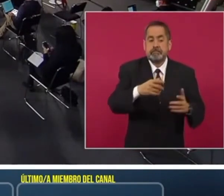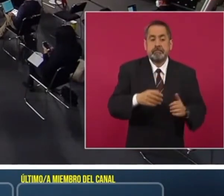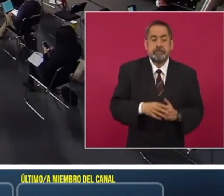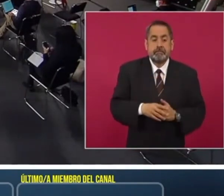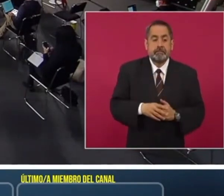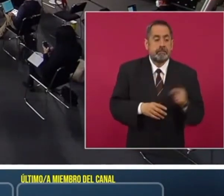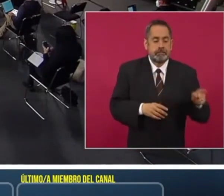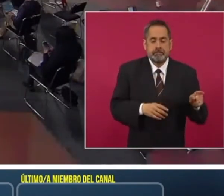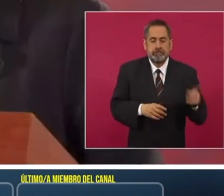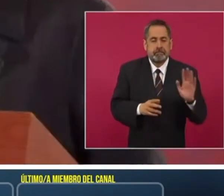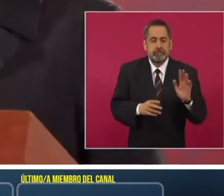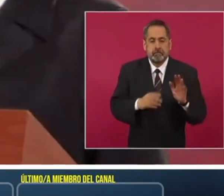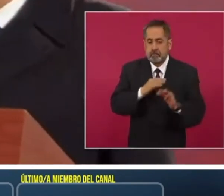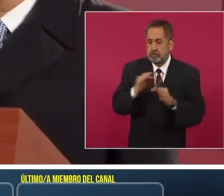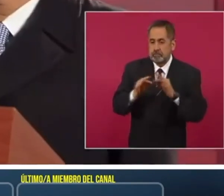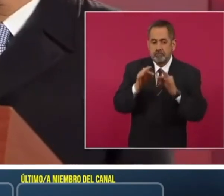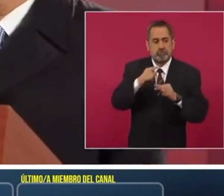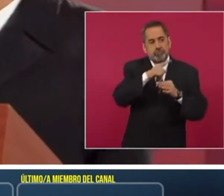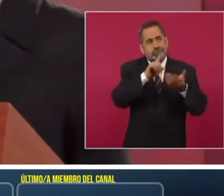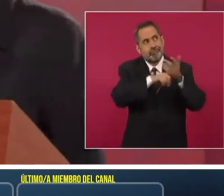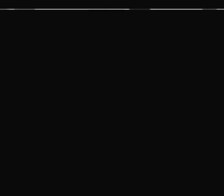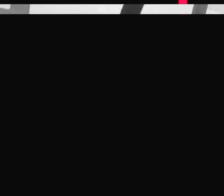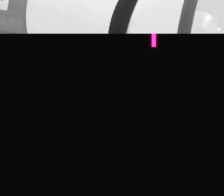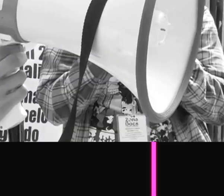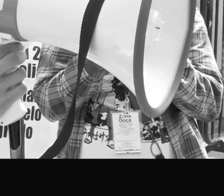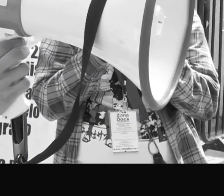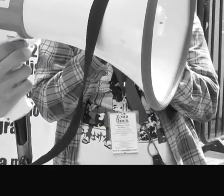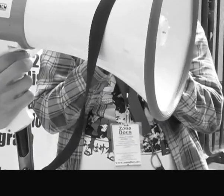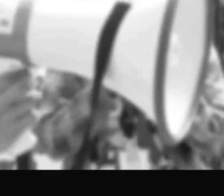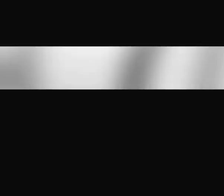tuvo que cumplir porque eso se armó arriba. como